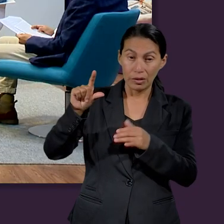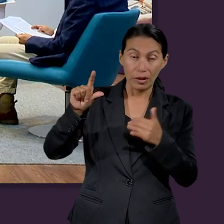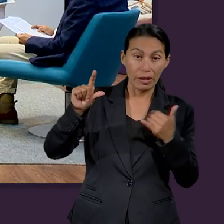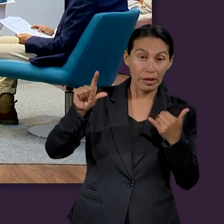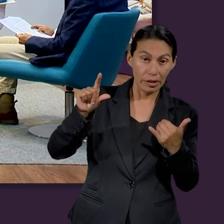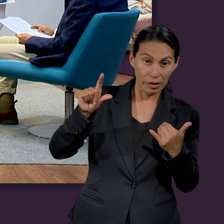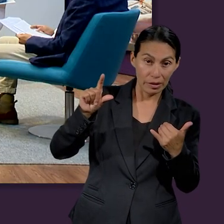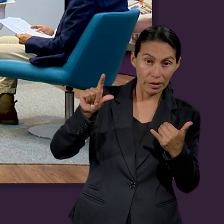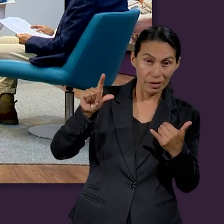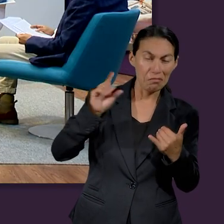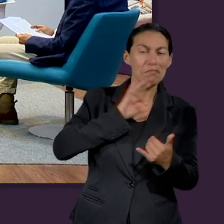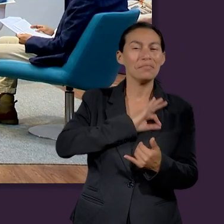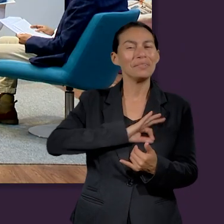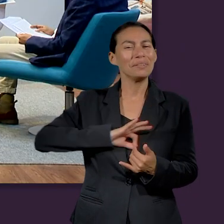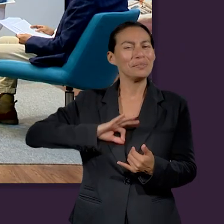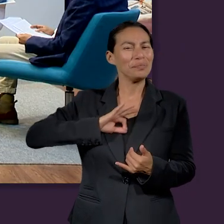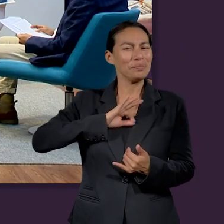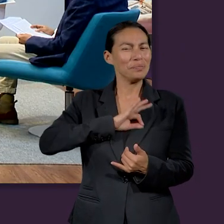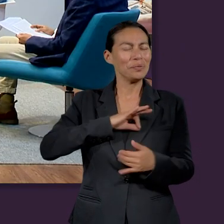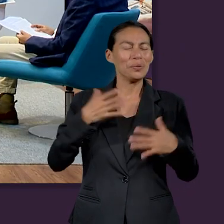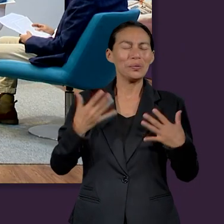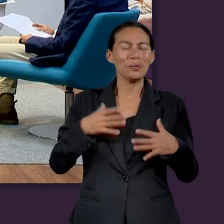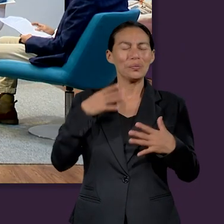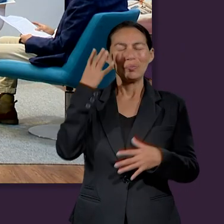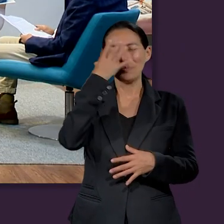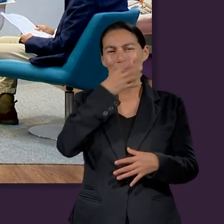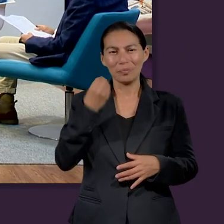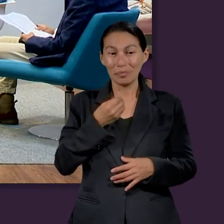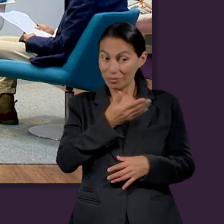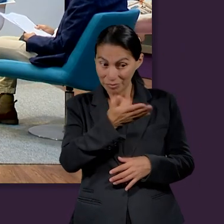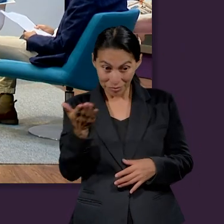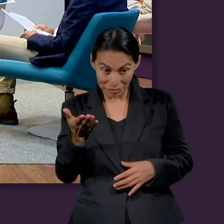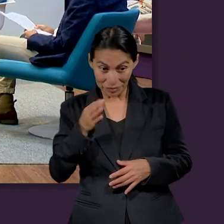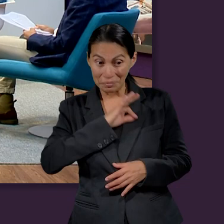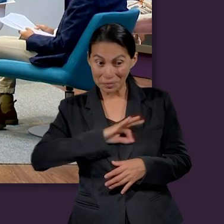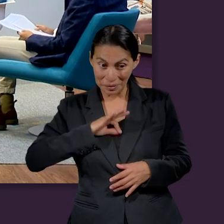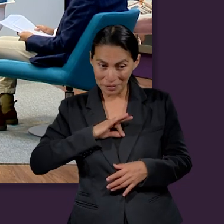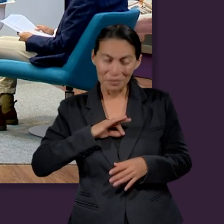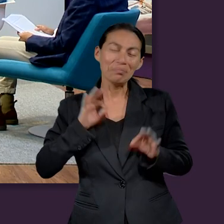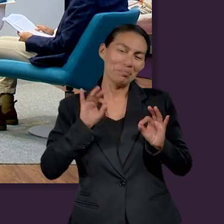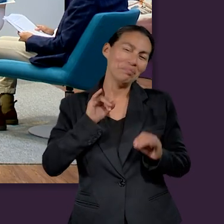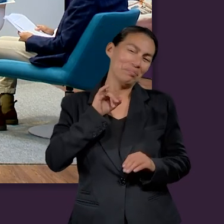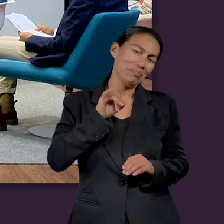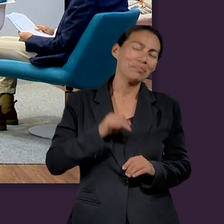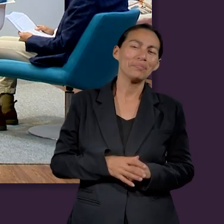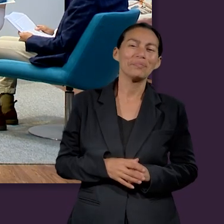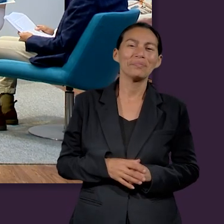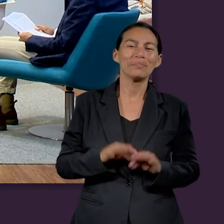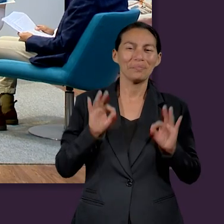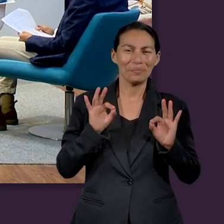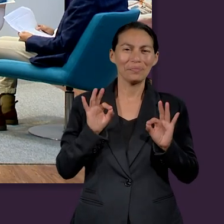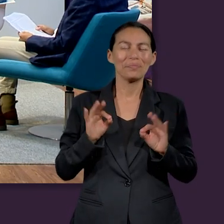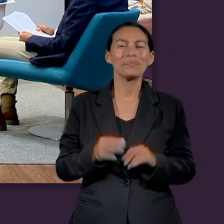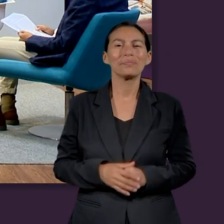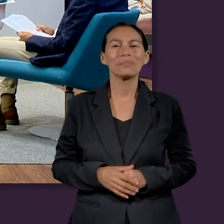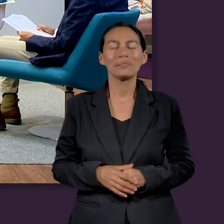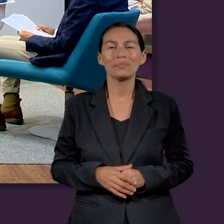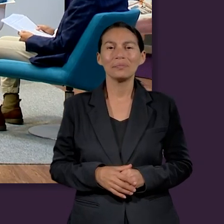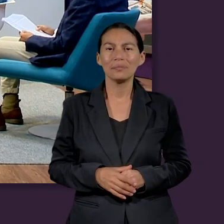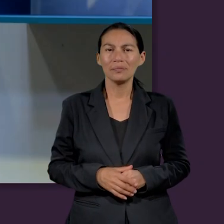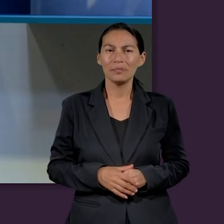Alcanzar. Éxito y felicidad. Así es. ¿Son felices ustedes? Claro que sí, ¿verdad? Sí,